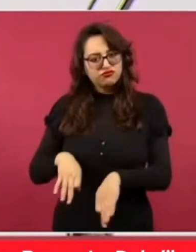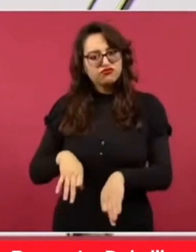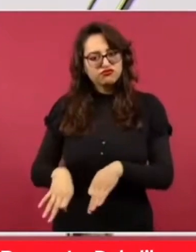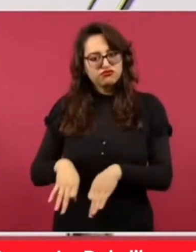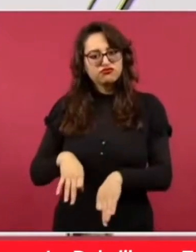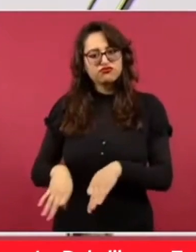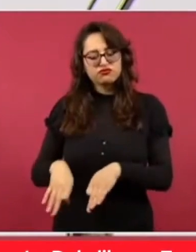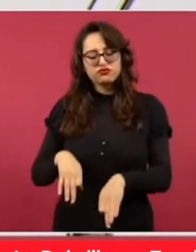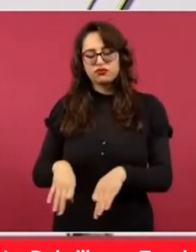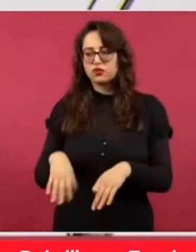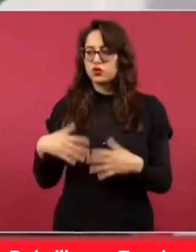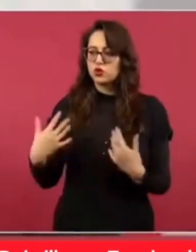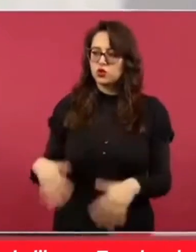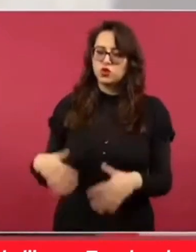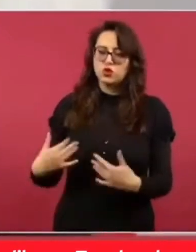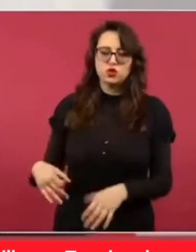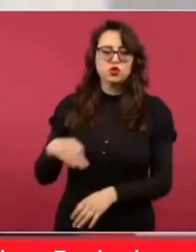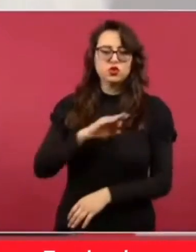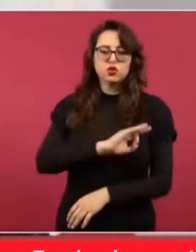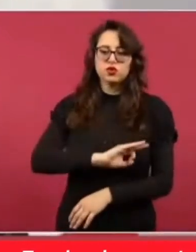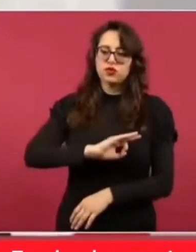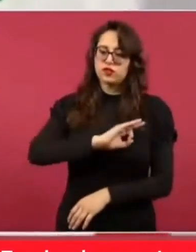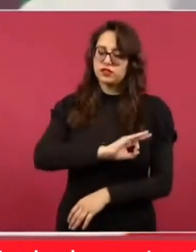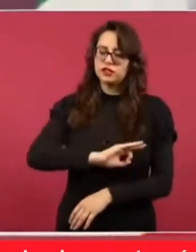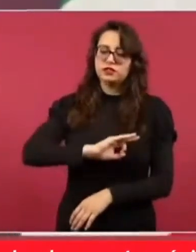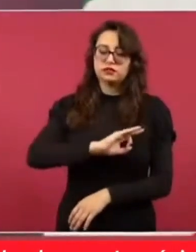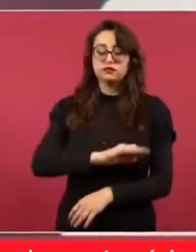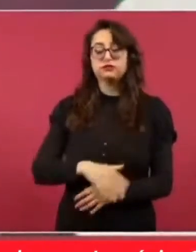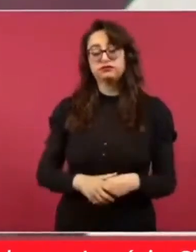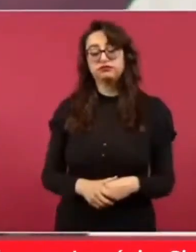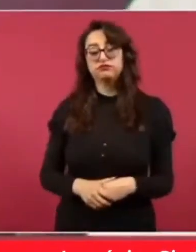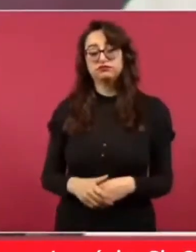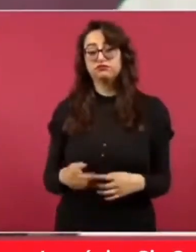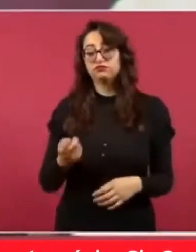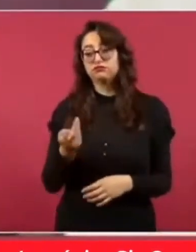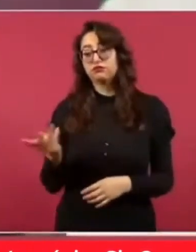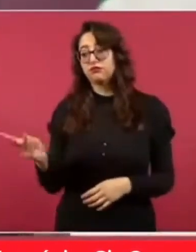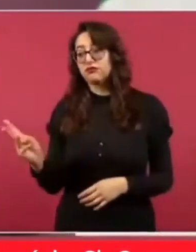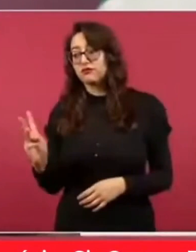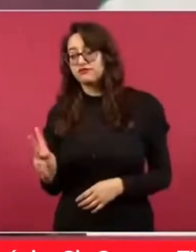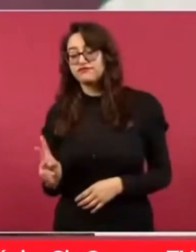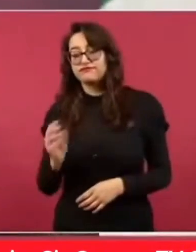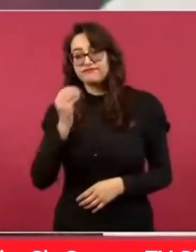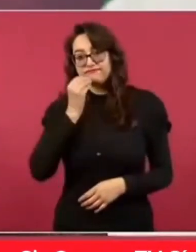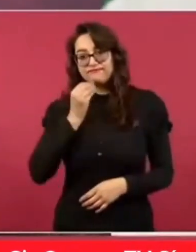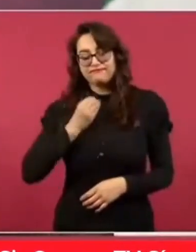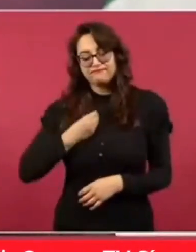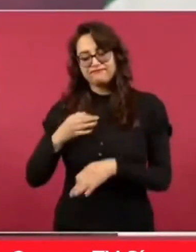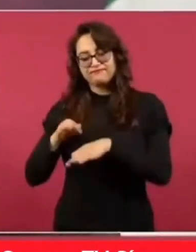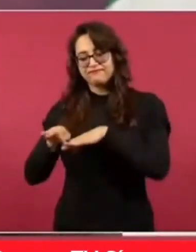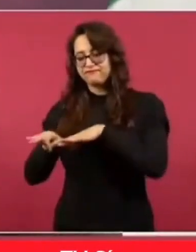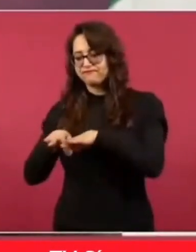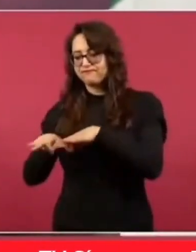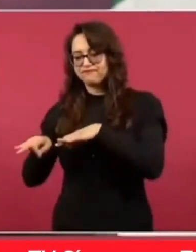dejar también a sus niñas, a sus niños para ir al trabajo,